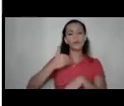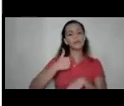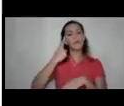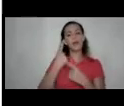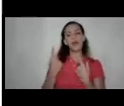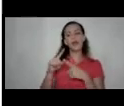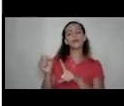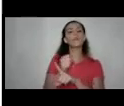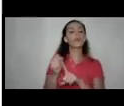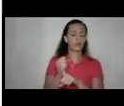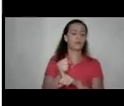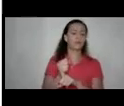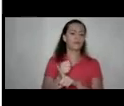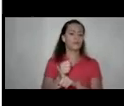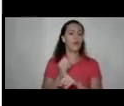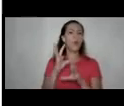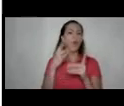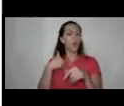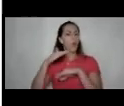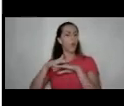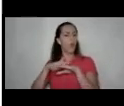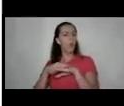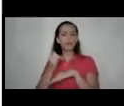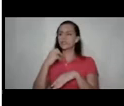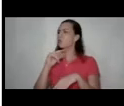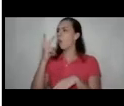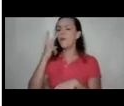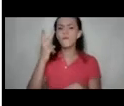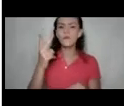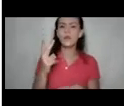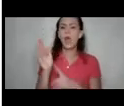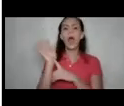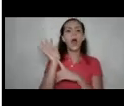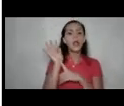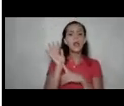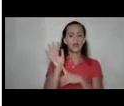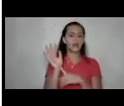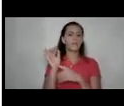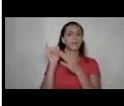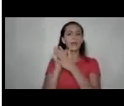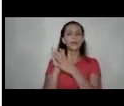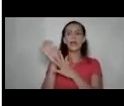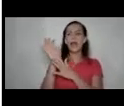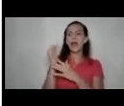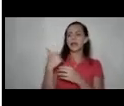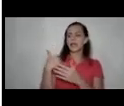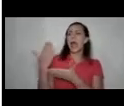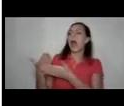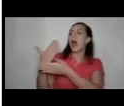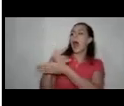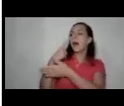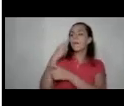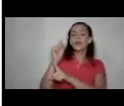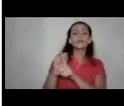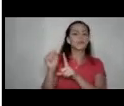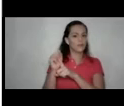que esa situación se diera, qué tanto lo propicié, si no vi las alertas, esas alertas que hubo previas para esta